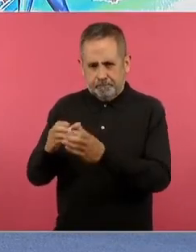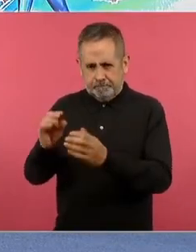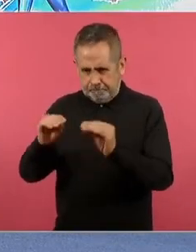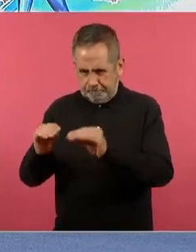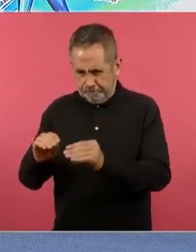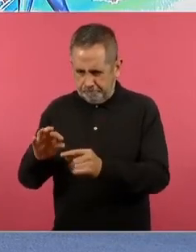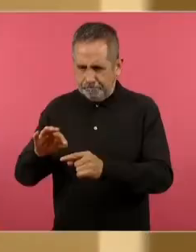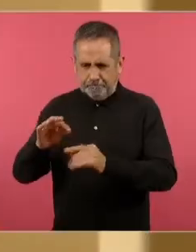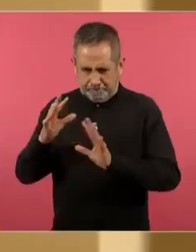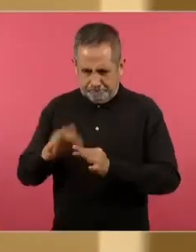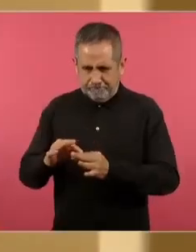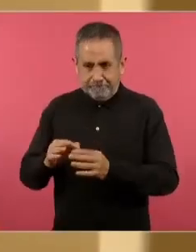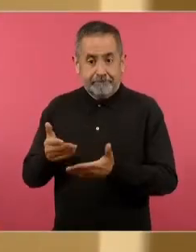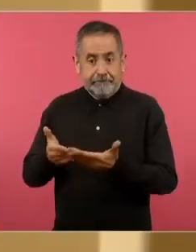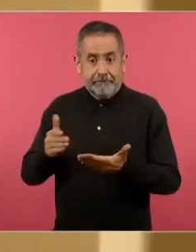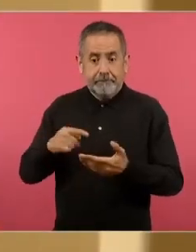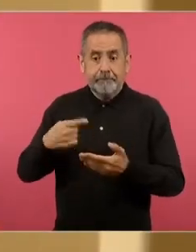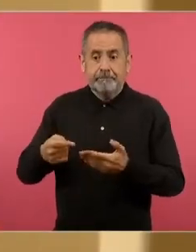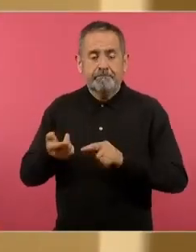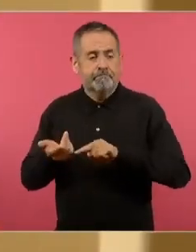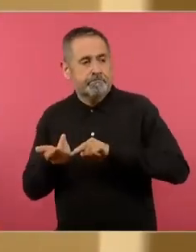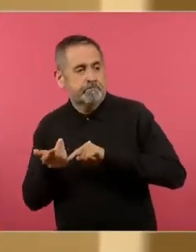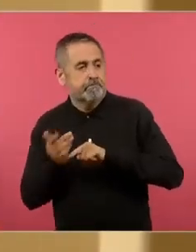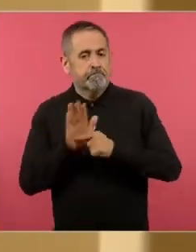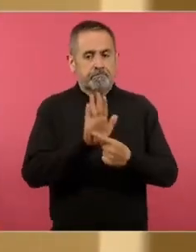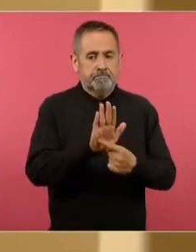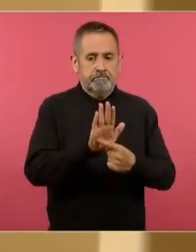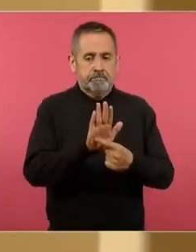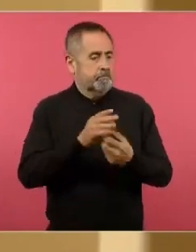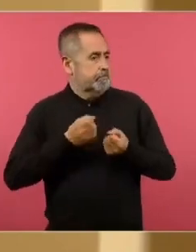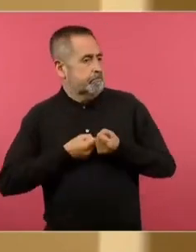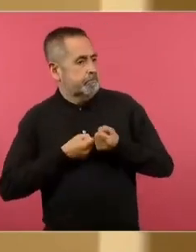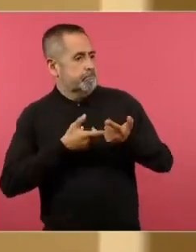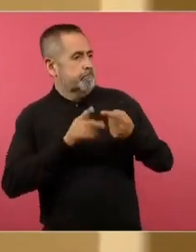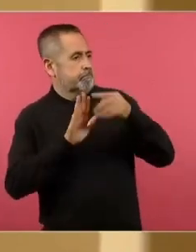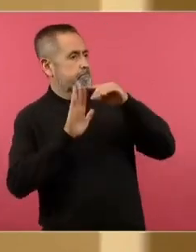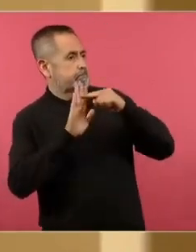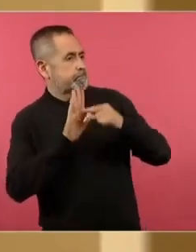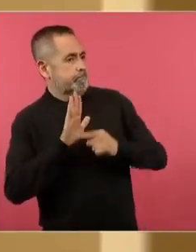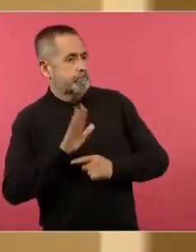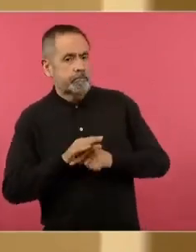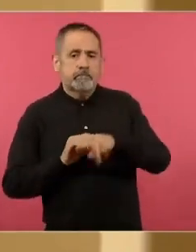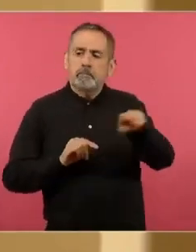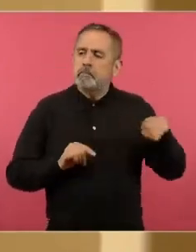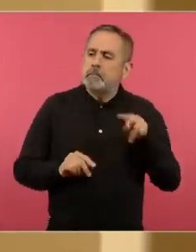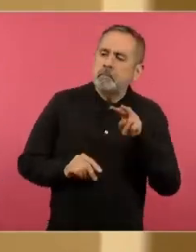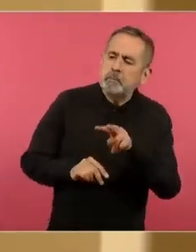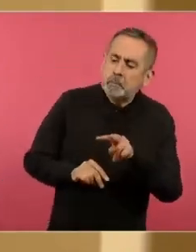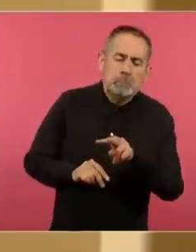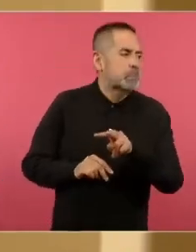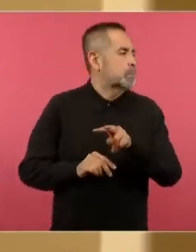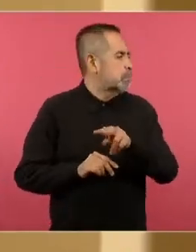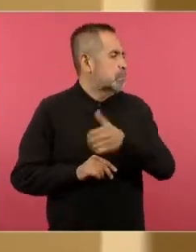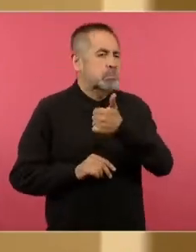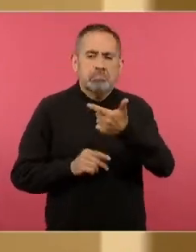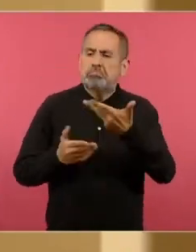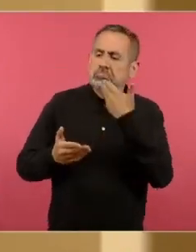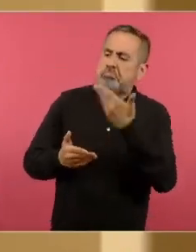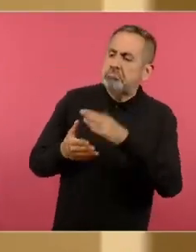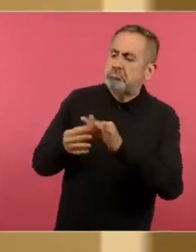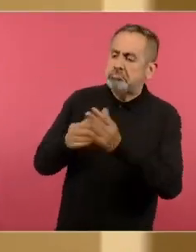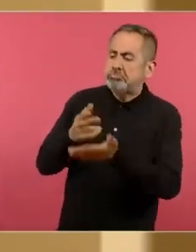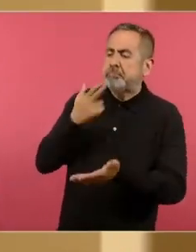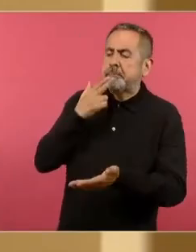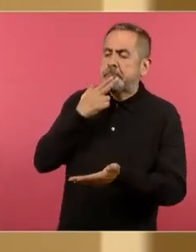de presentarlo de exponerlo de que los otros digan qué fortalezas puede tener ese